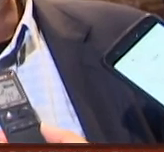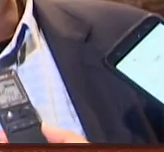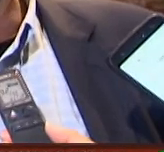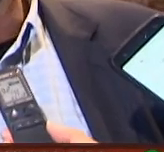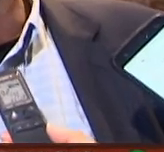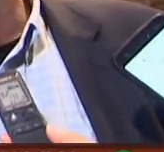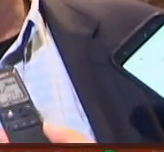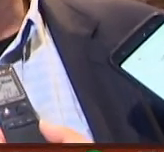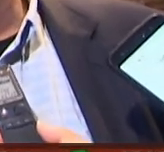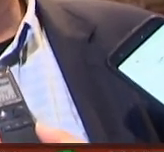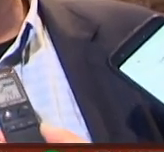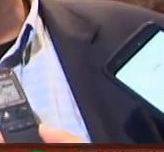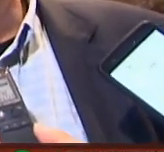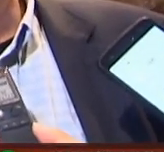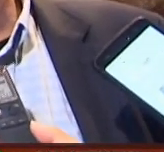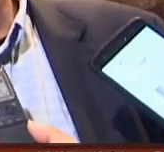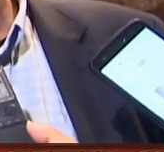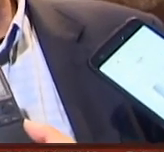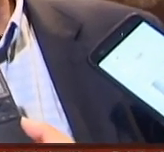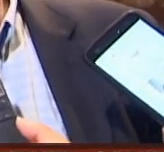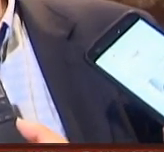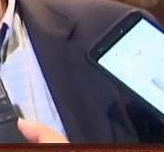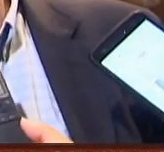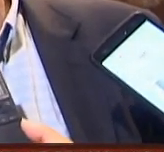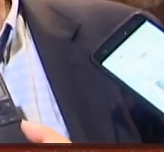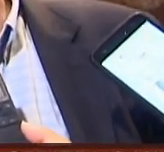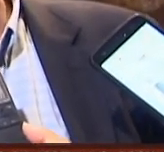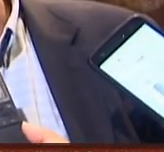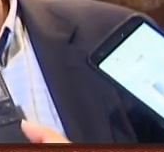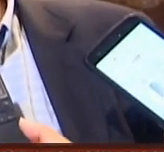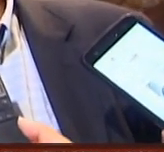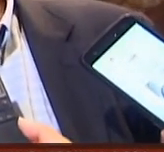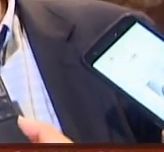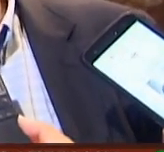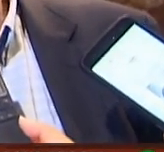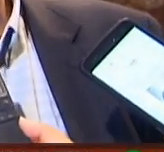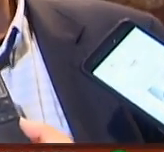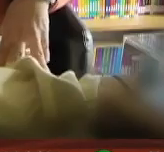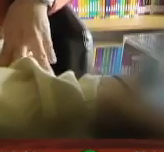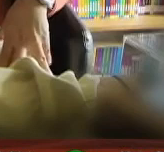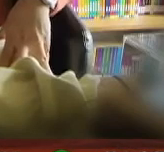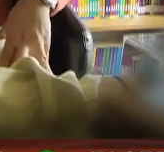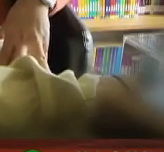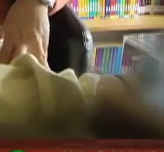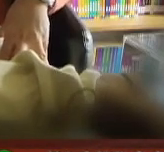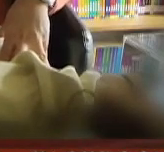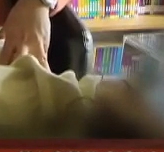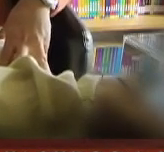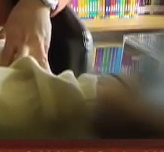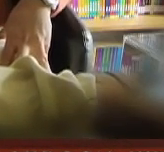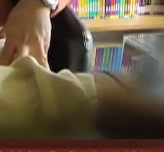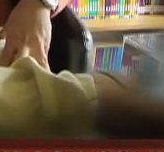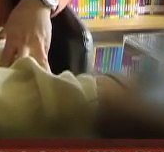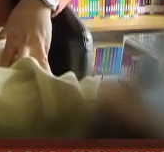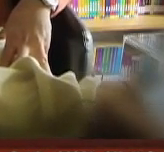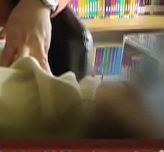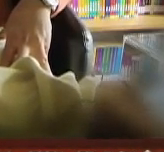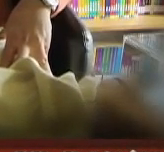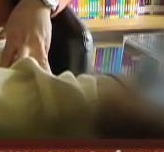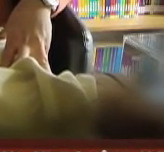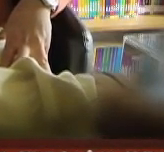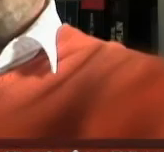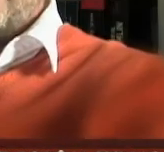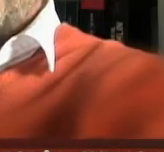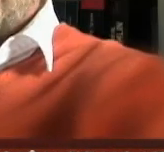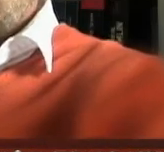un gran escritor que desde la literatura reinventaba a autores anteriores. La inesperada muerte del autor de la Catedral de los